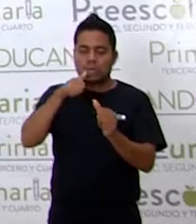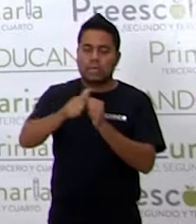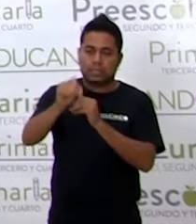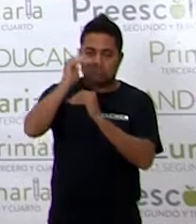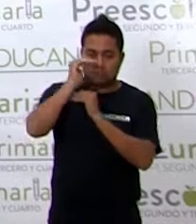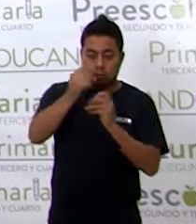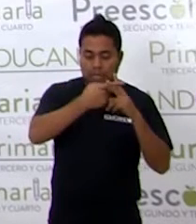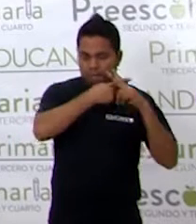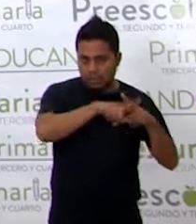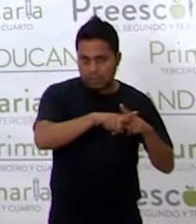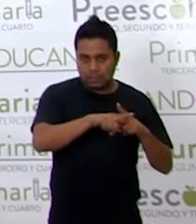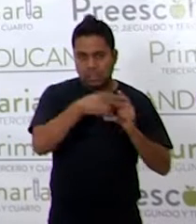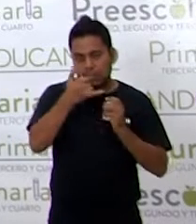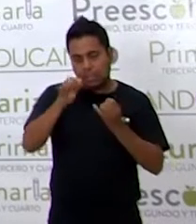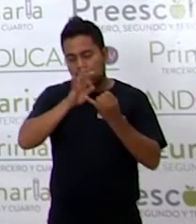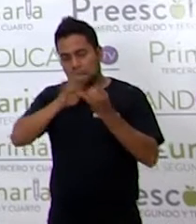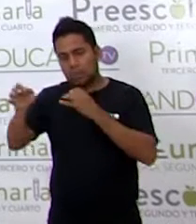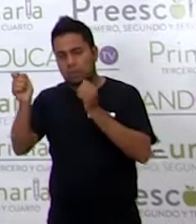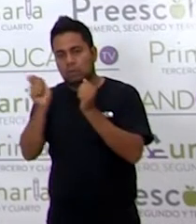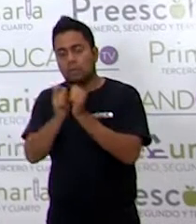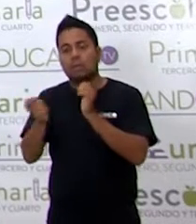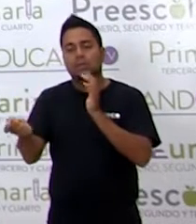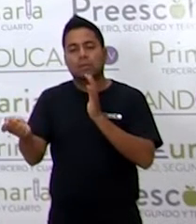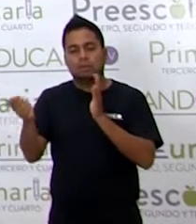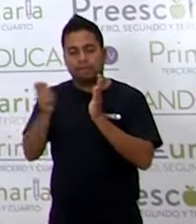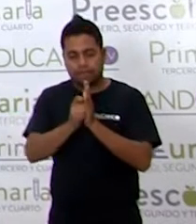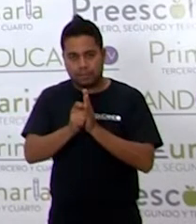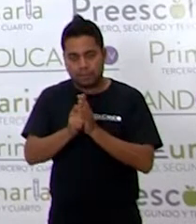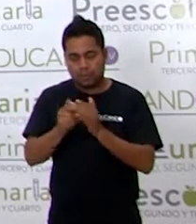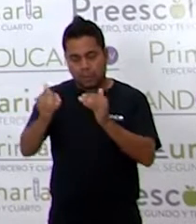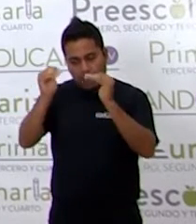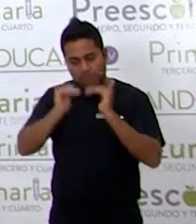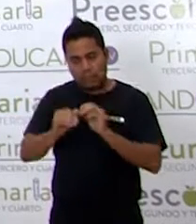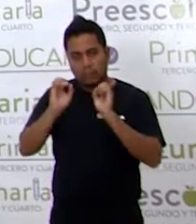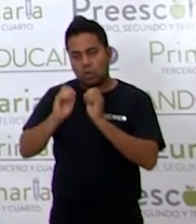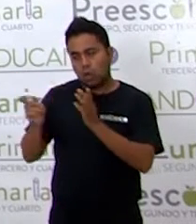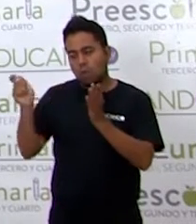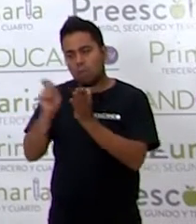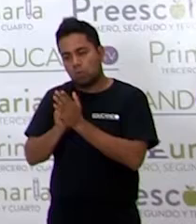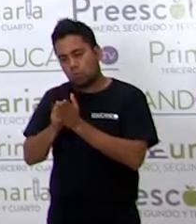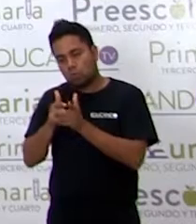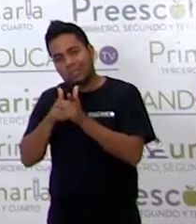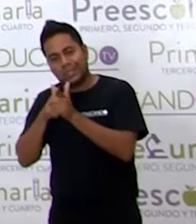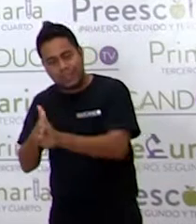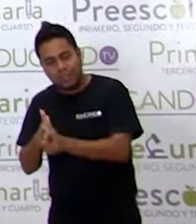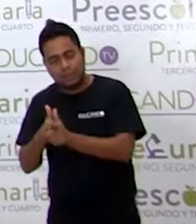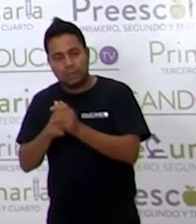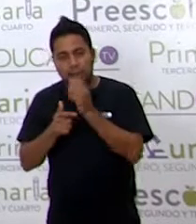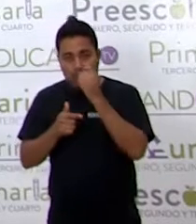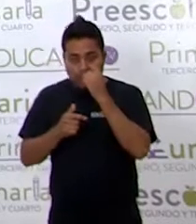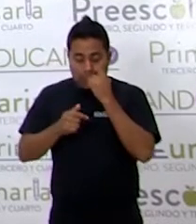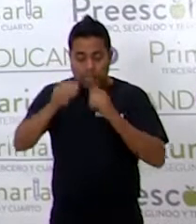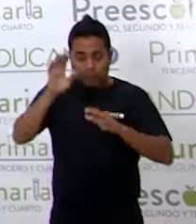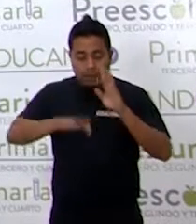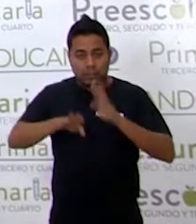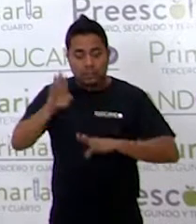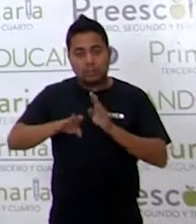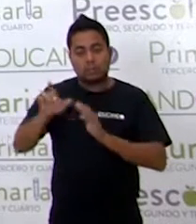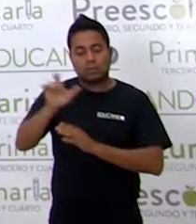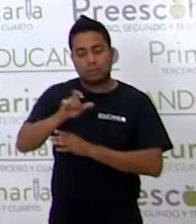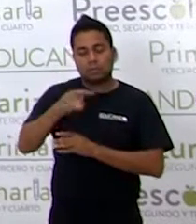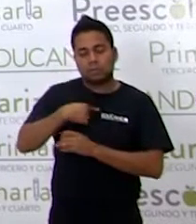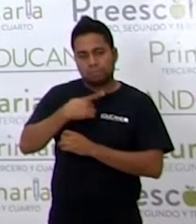Inicis Y Termines Con Un Punto Y aparte O punto Y seguido En ocasiones Cuando